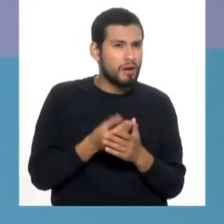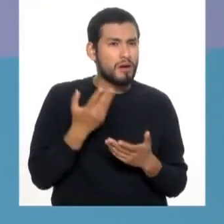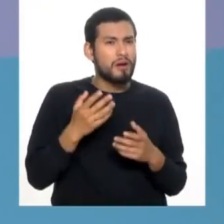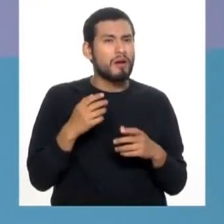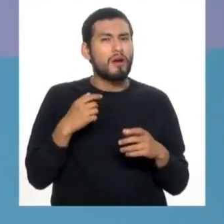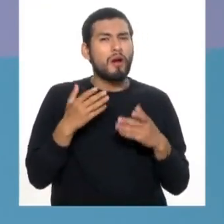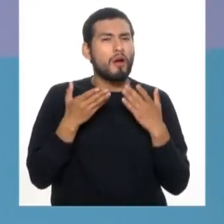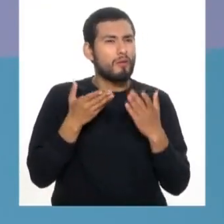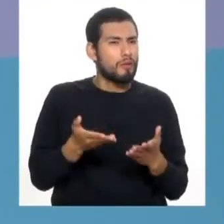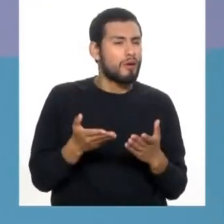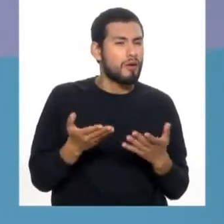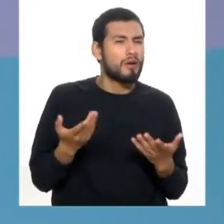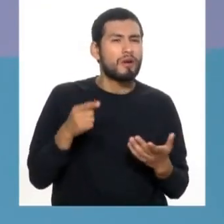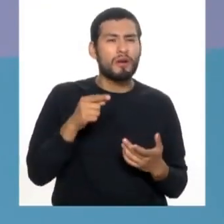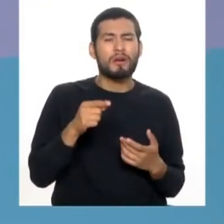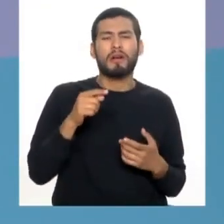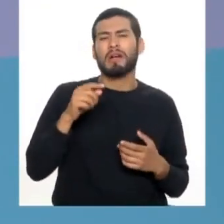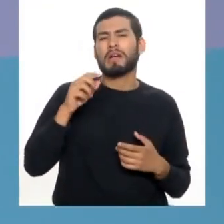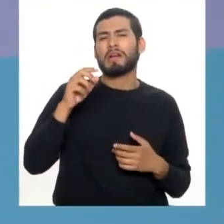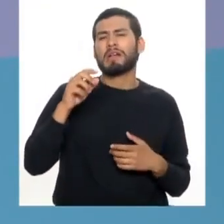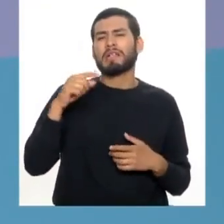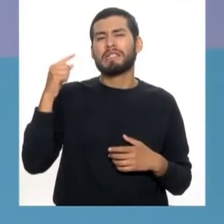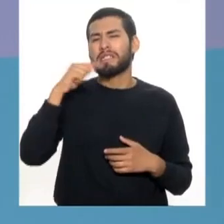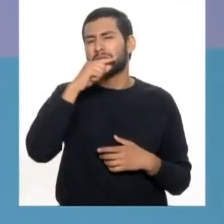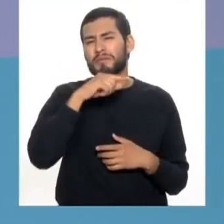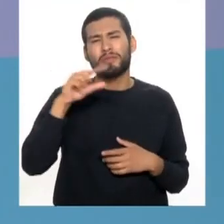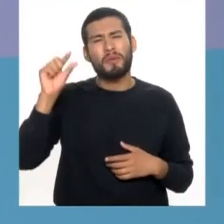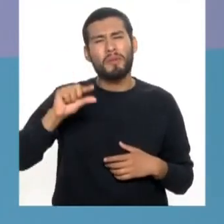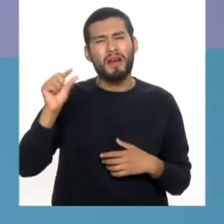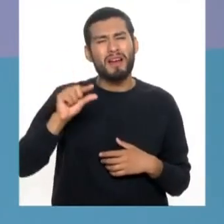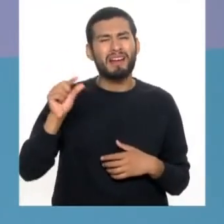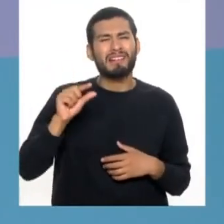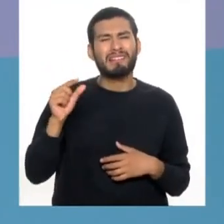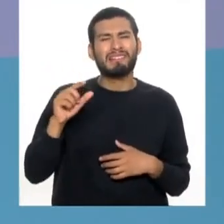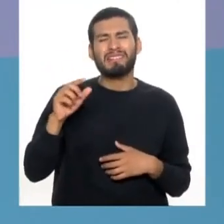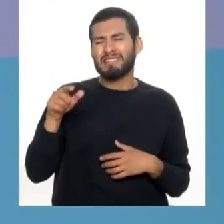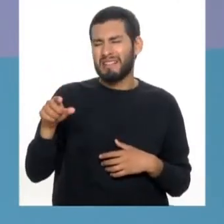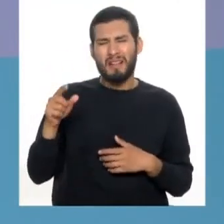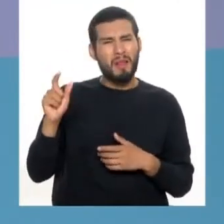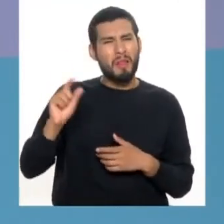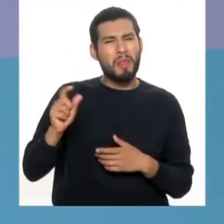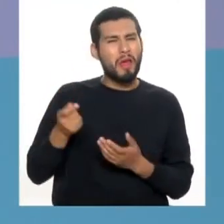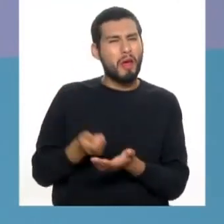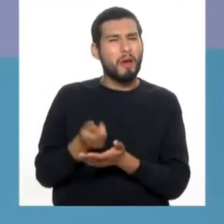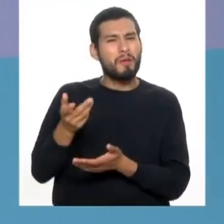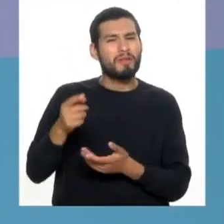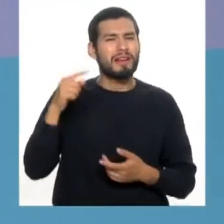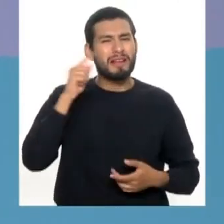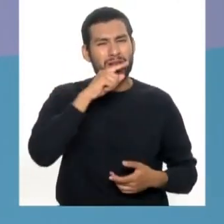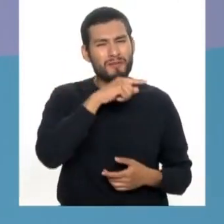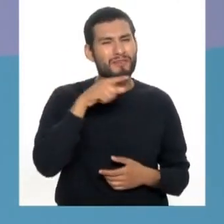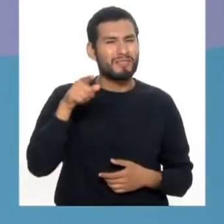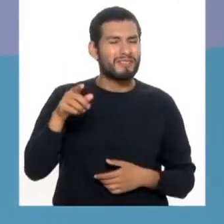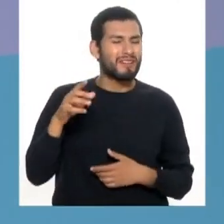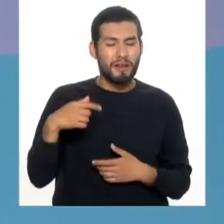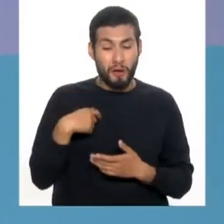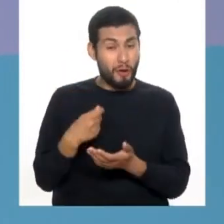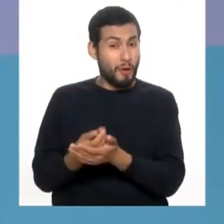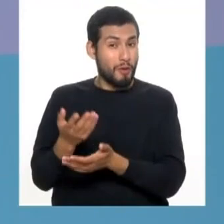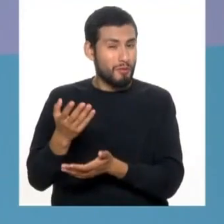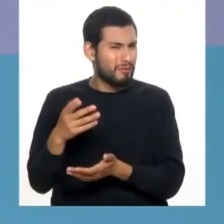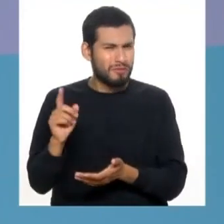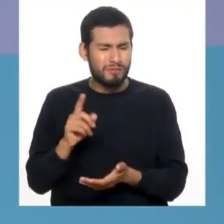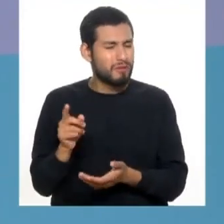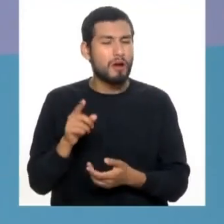ofertas que dicen cepillo chinitos 3 por un sol. Yo sé que a veces la economía, a veces la persona quiere hacer eso, pero